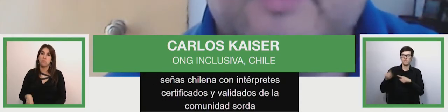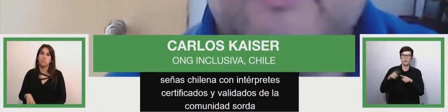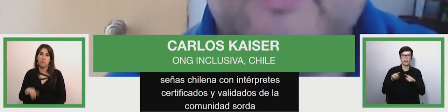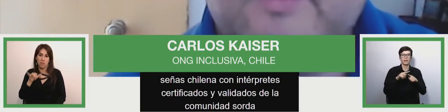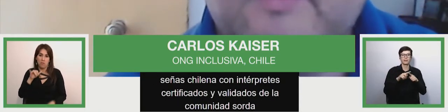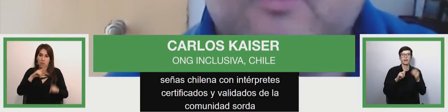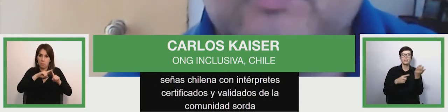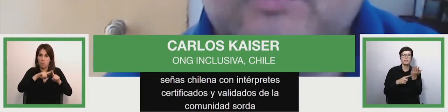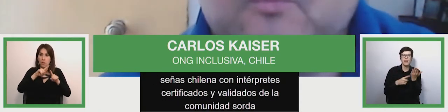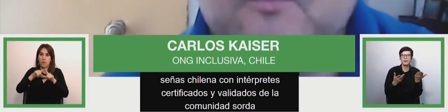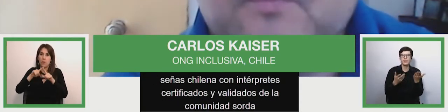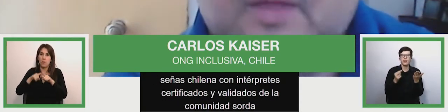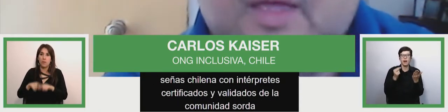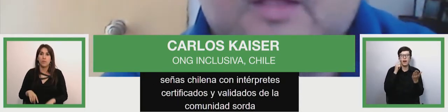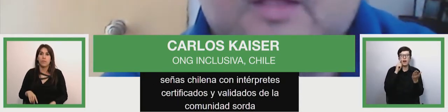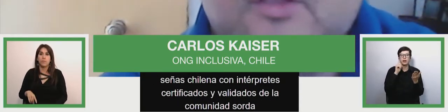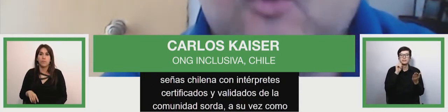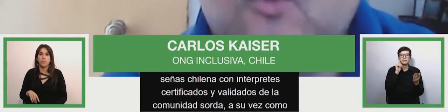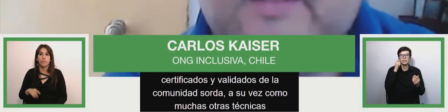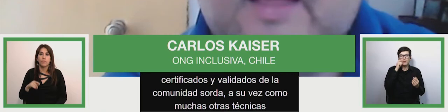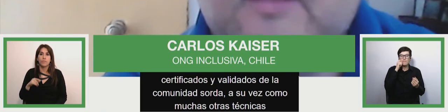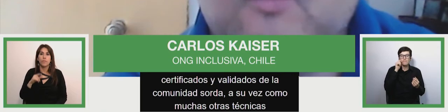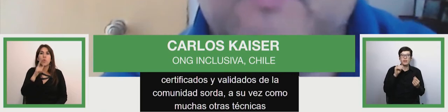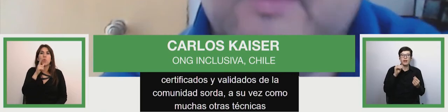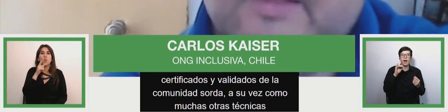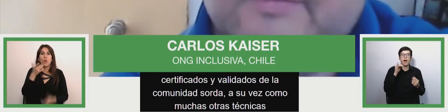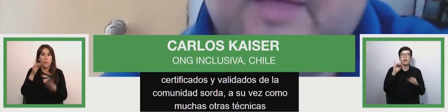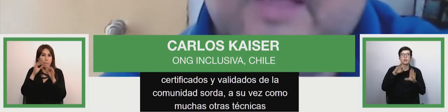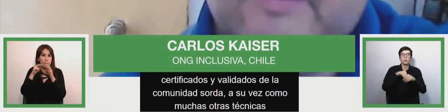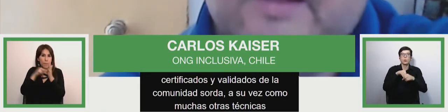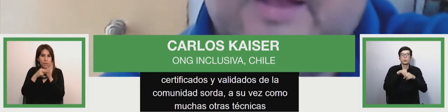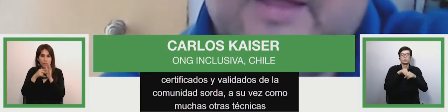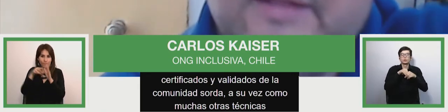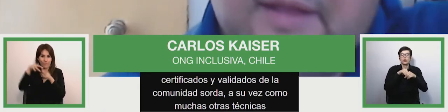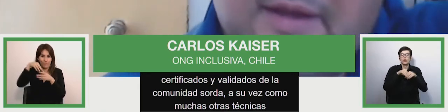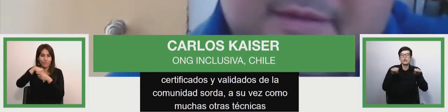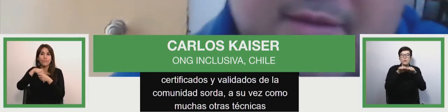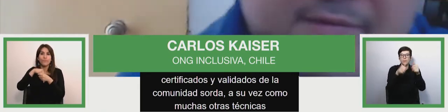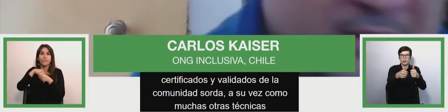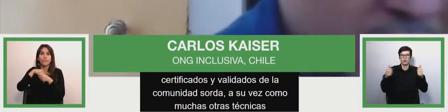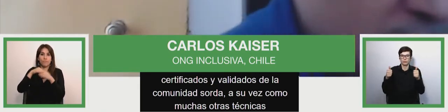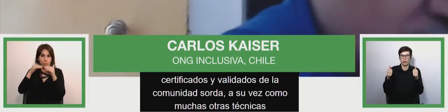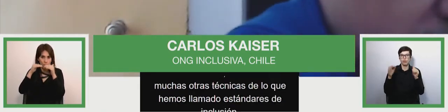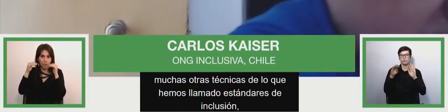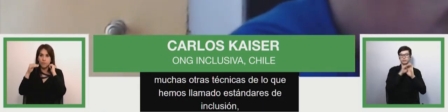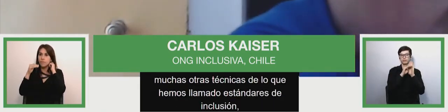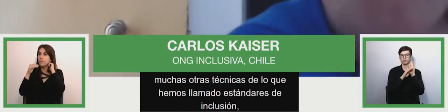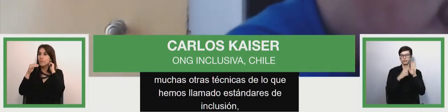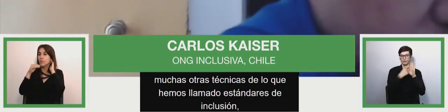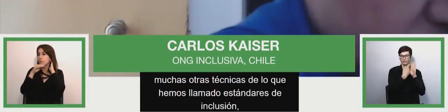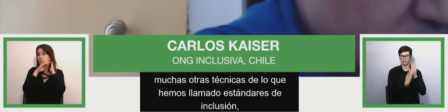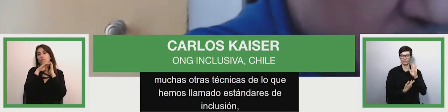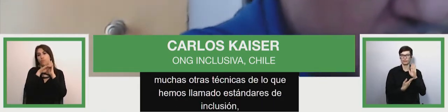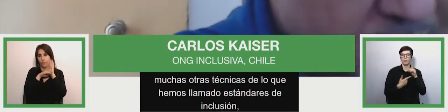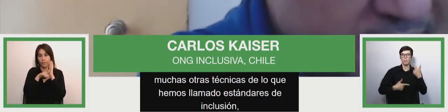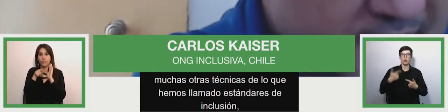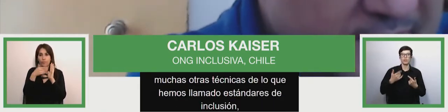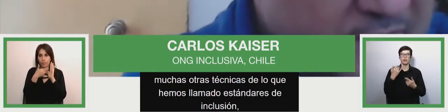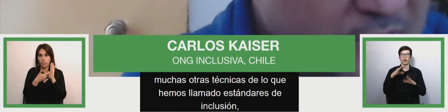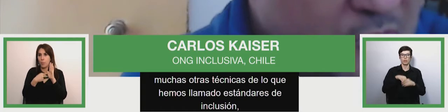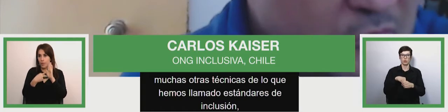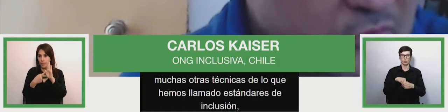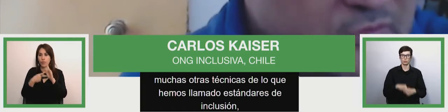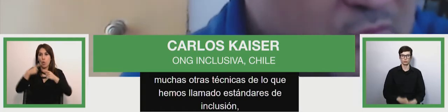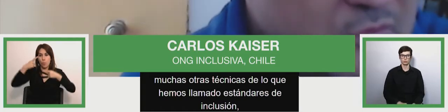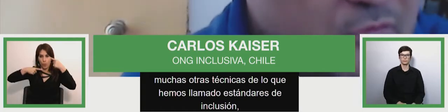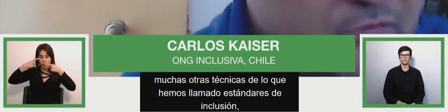llamar estándares de inclusión no solo basta tomar medidas hay que tenerlas estandarizadas quiero expresarles